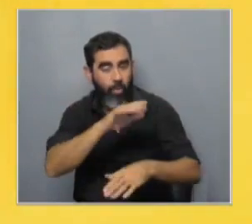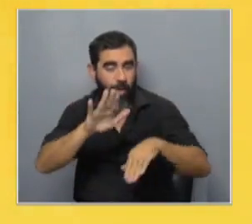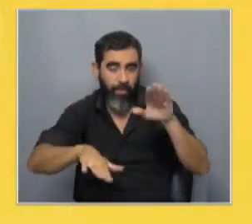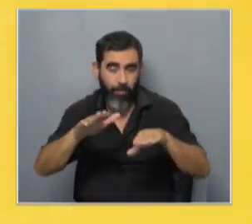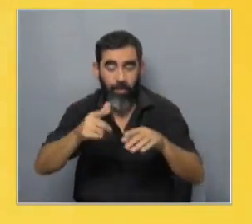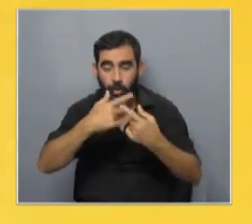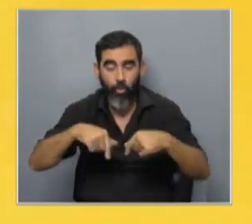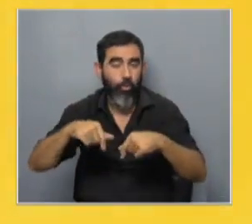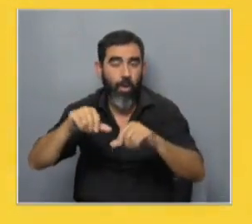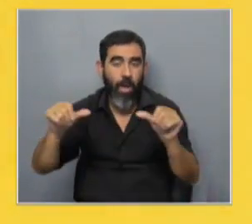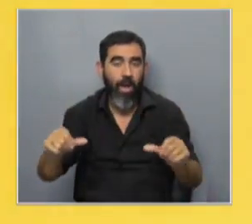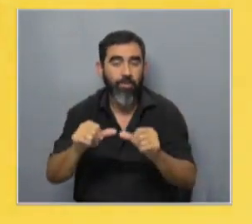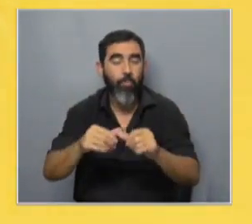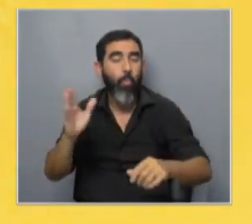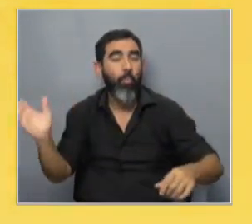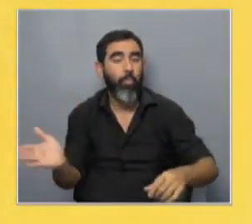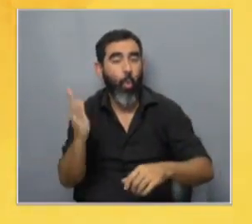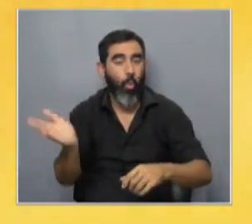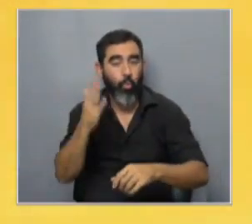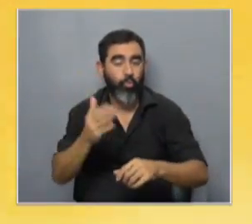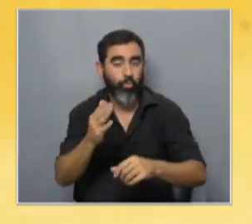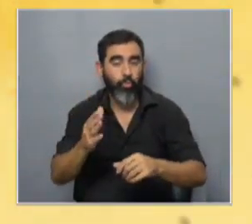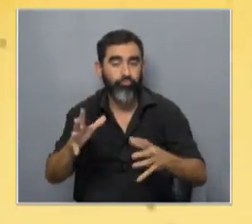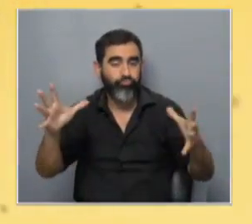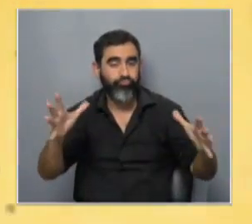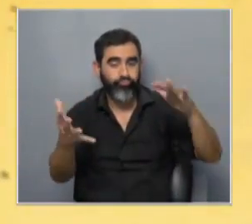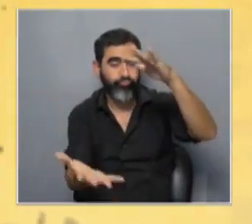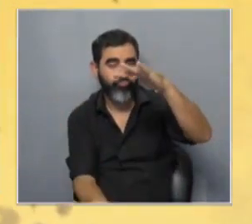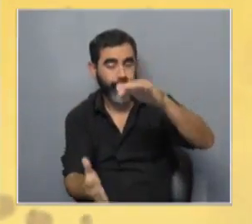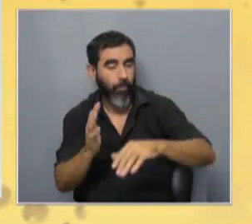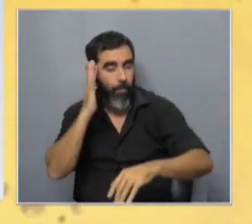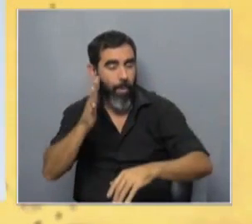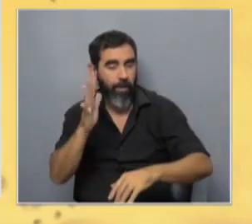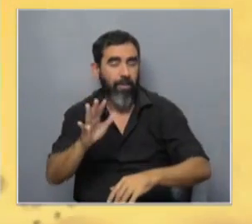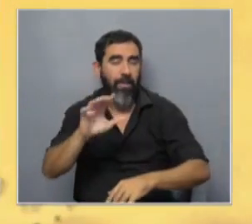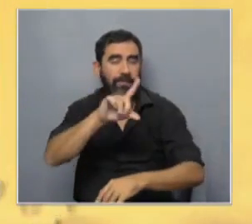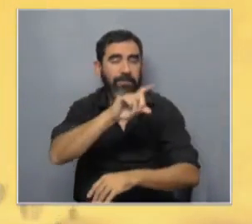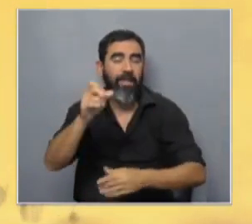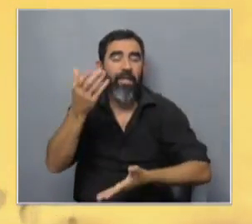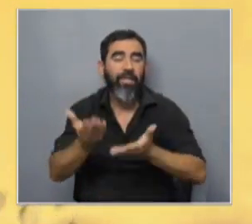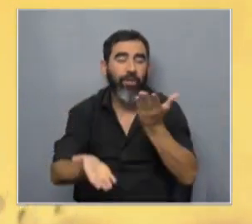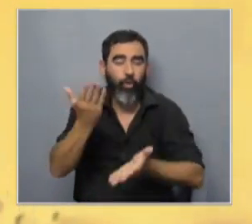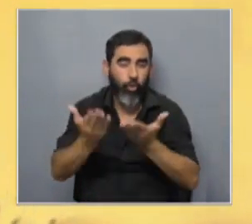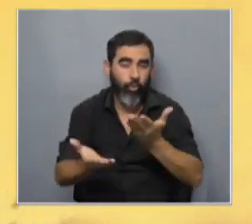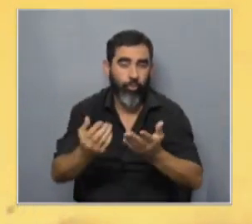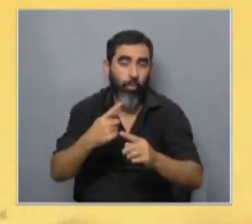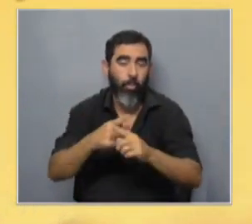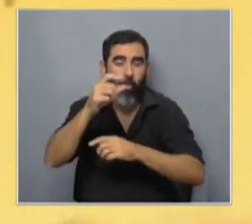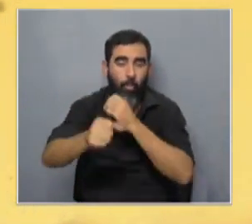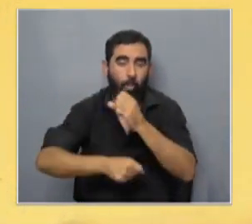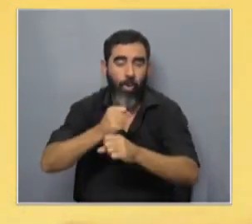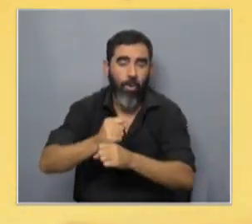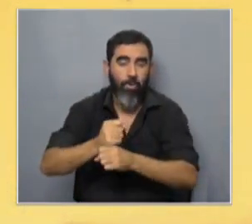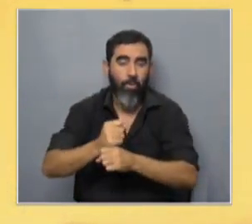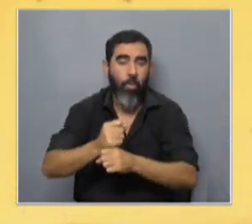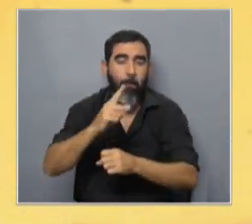trabajamos en batch en batch de producción un lote para que tengan una idea son aproximadamente unos 100 kilos y al año estamos produciendo más